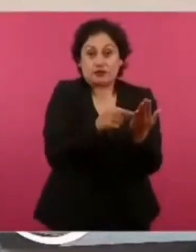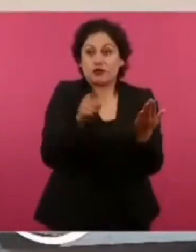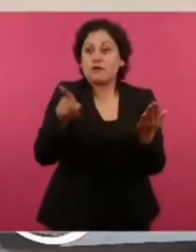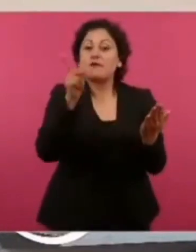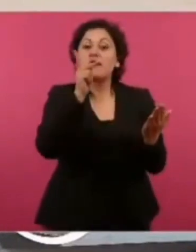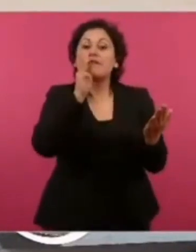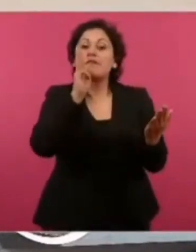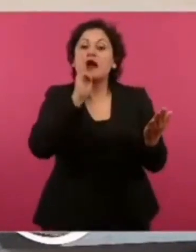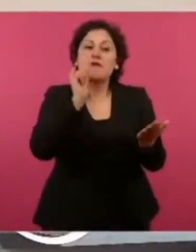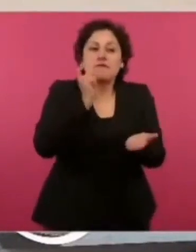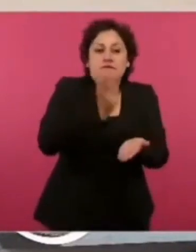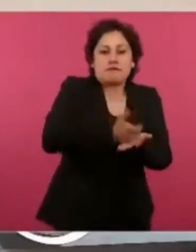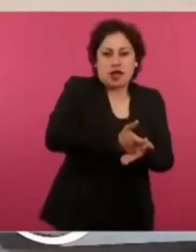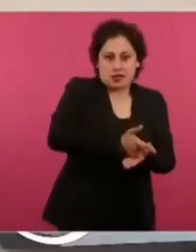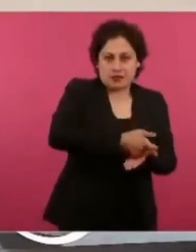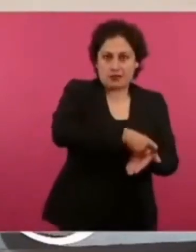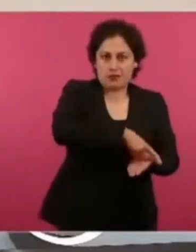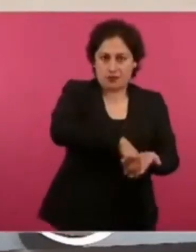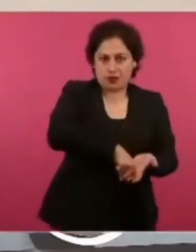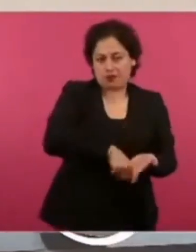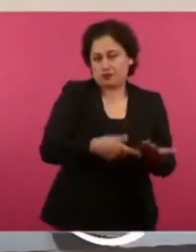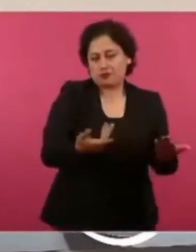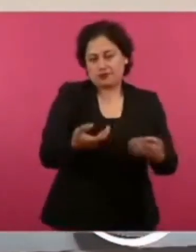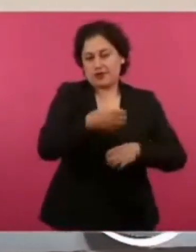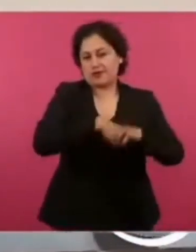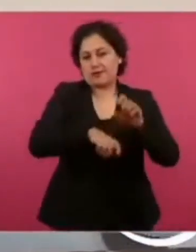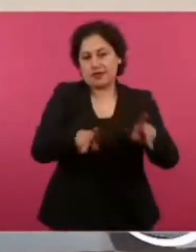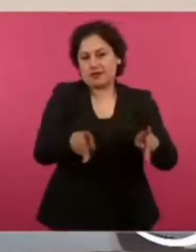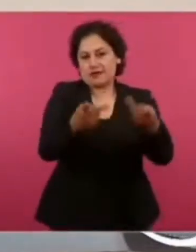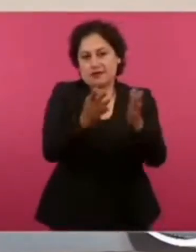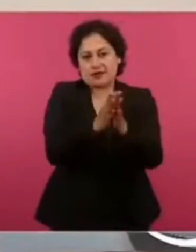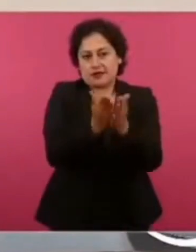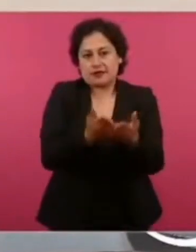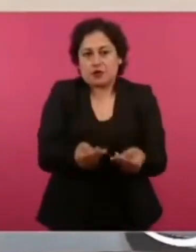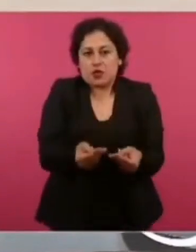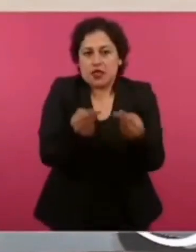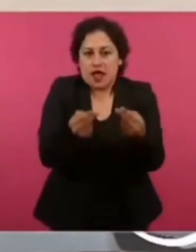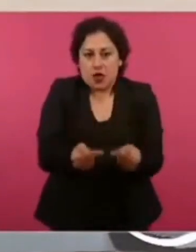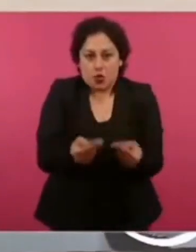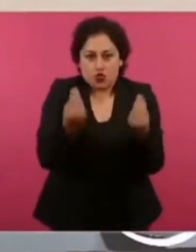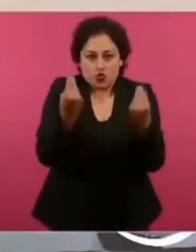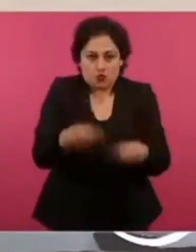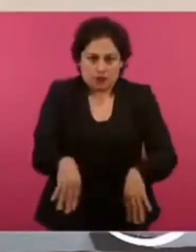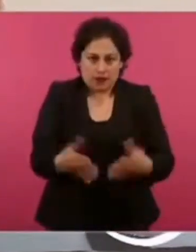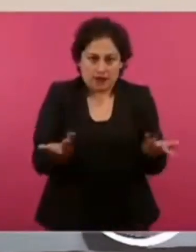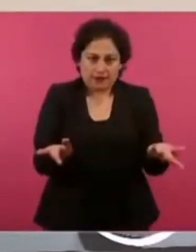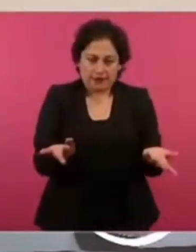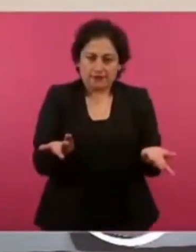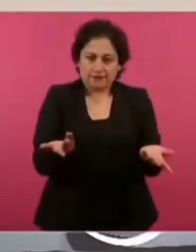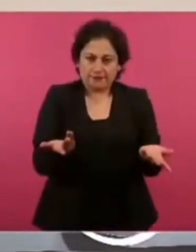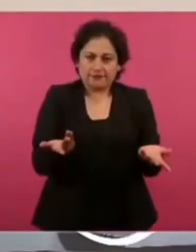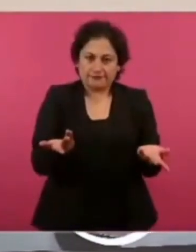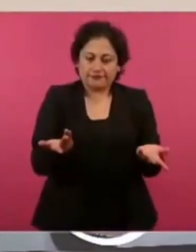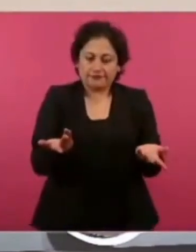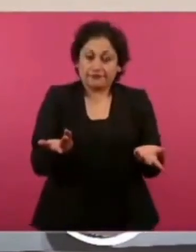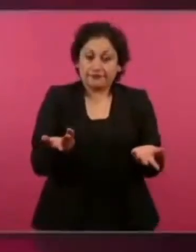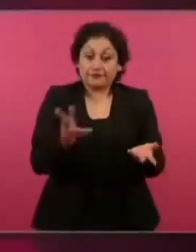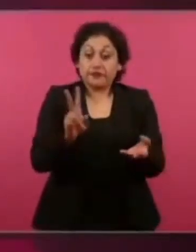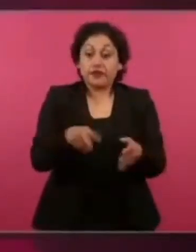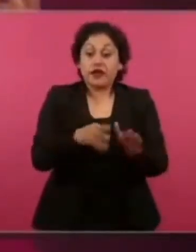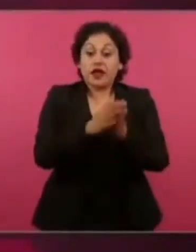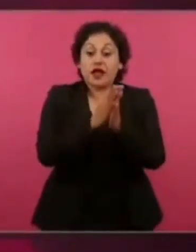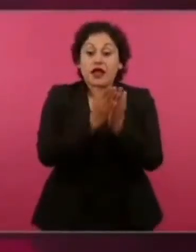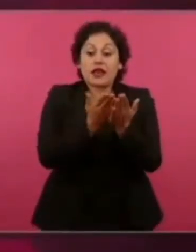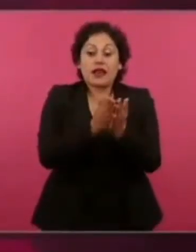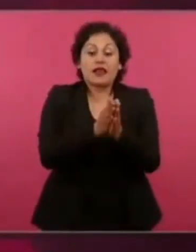libros y los libreros tenían ese negocio y eran libros también